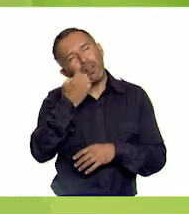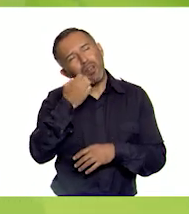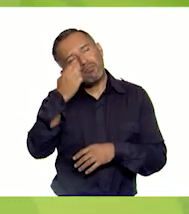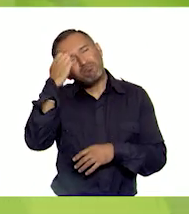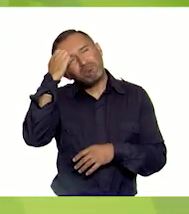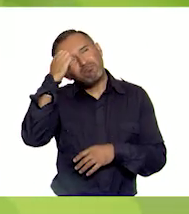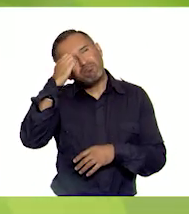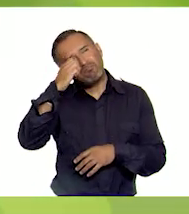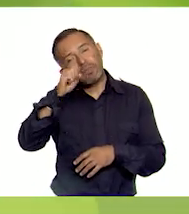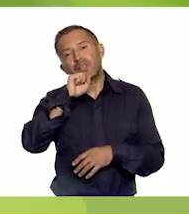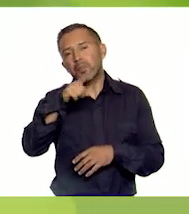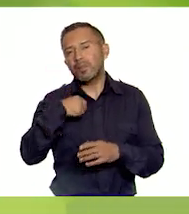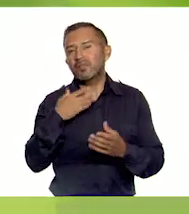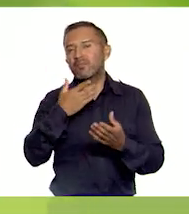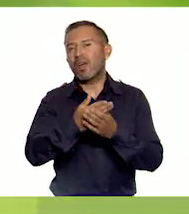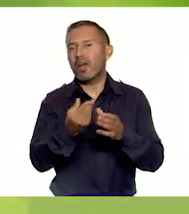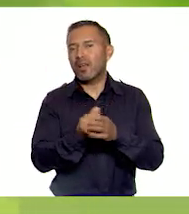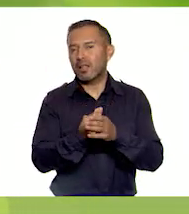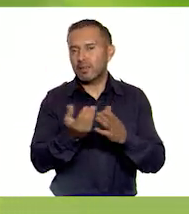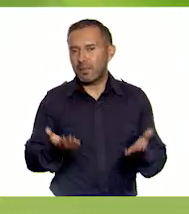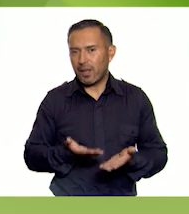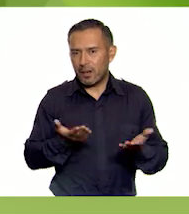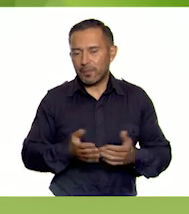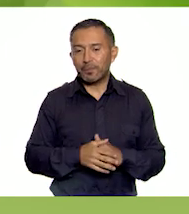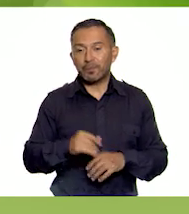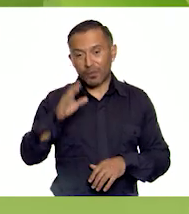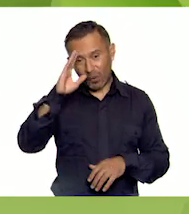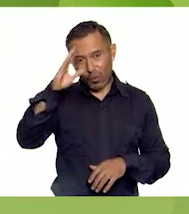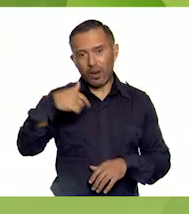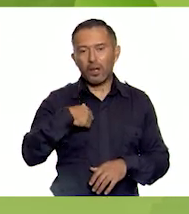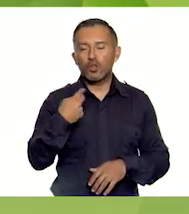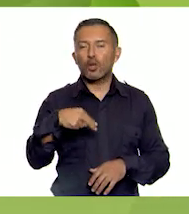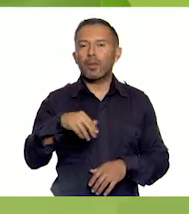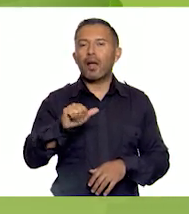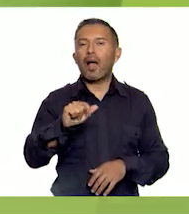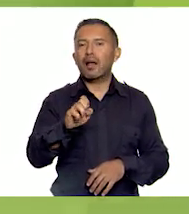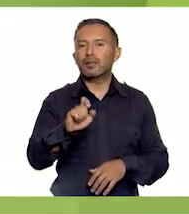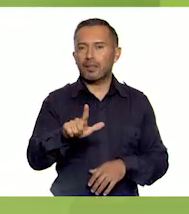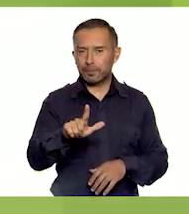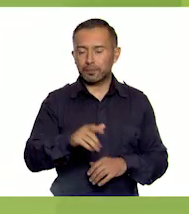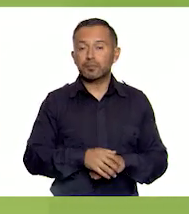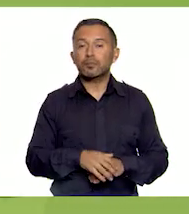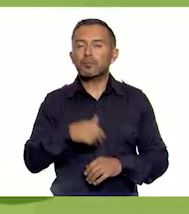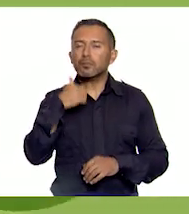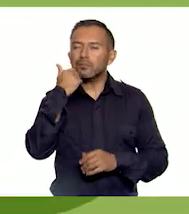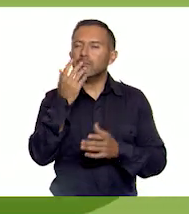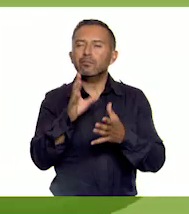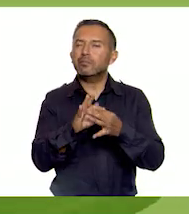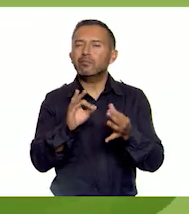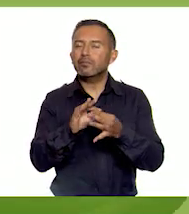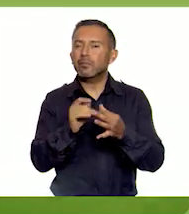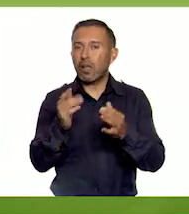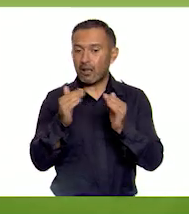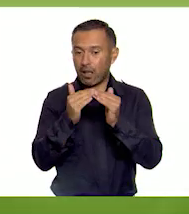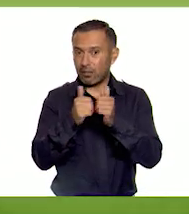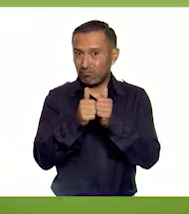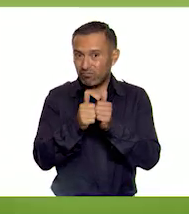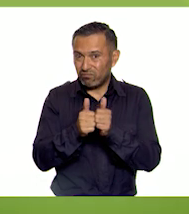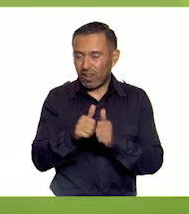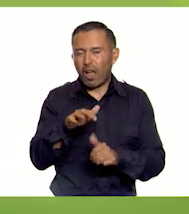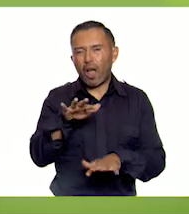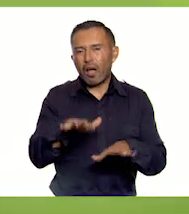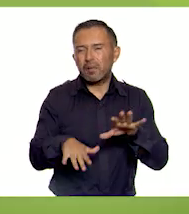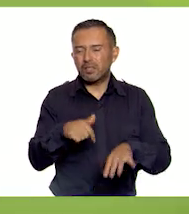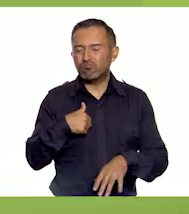baile. Hola, mi nombre es Axel. Quiero contarles que durante el confinamiento, algunas veces me he sentido